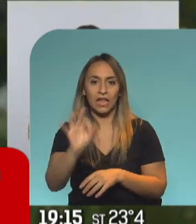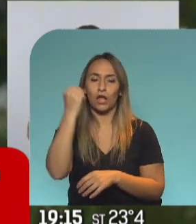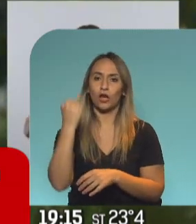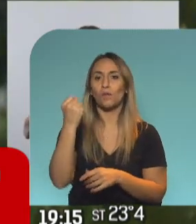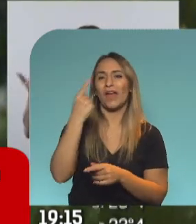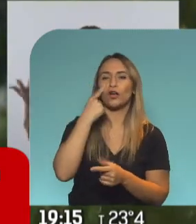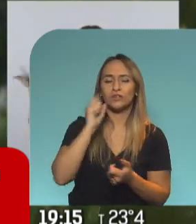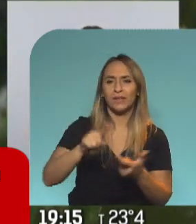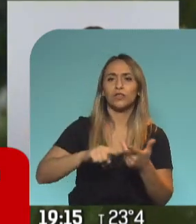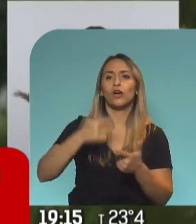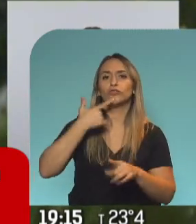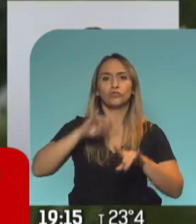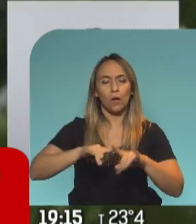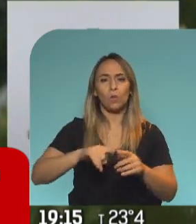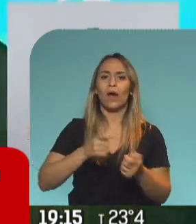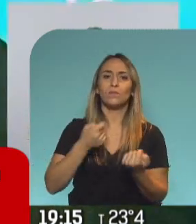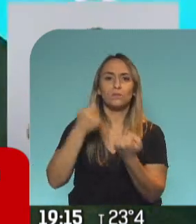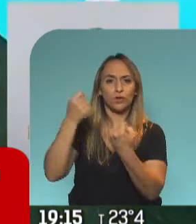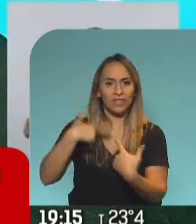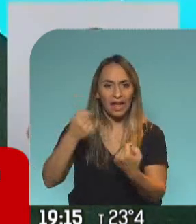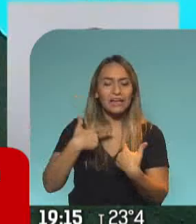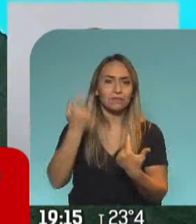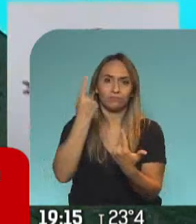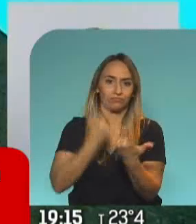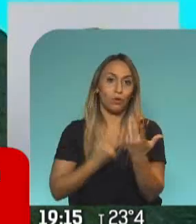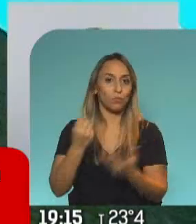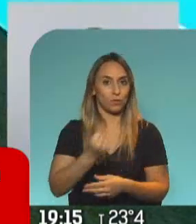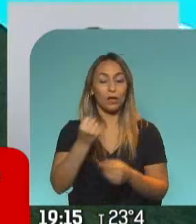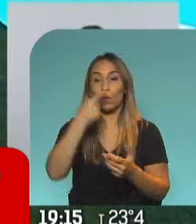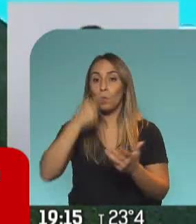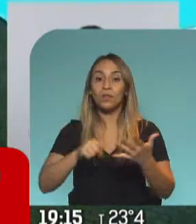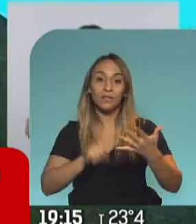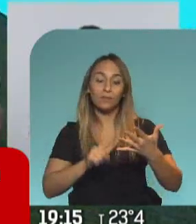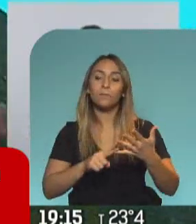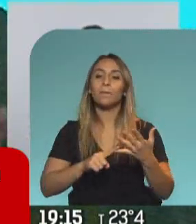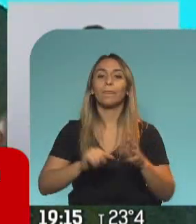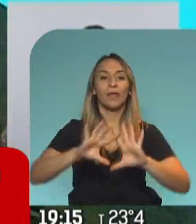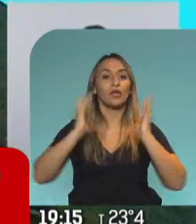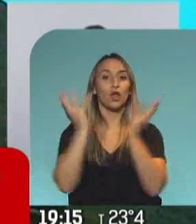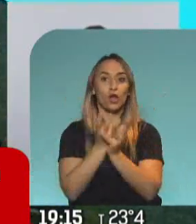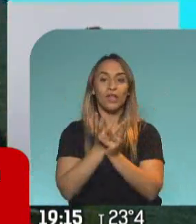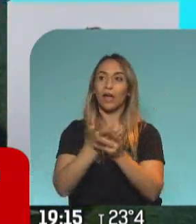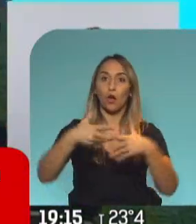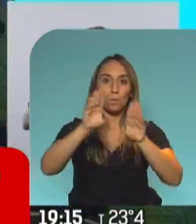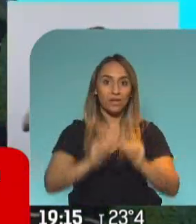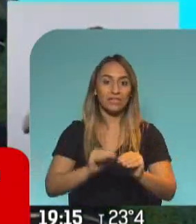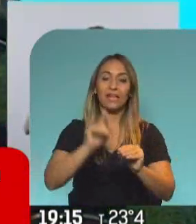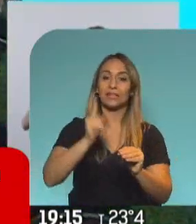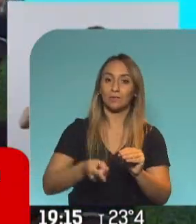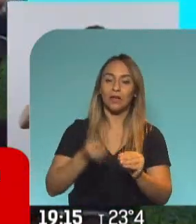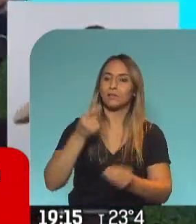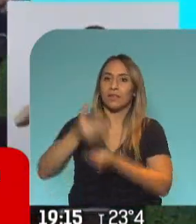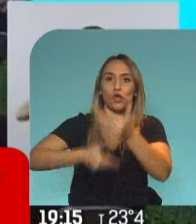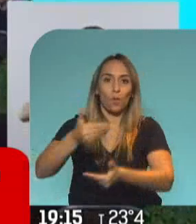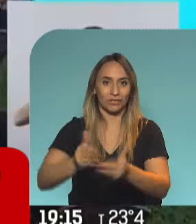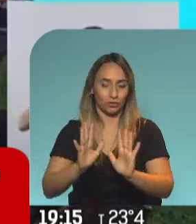conocimiento, software, importaciones, muy importante. Y por último, ecología integral, desarrollo sostenible y democracia innovadora.